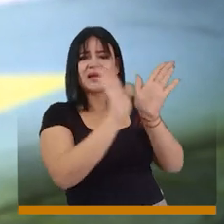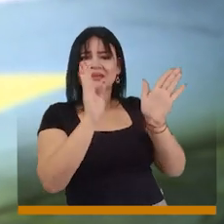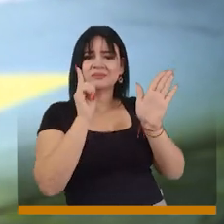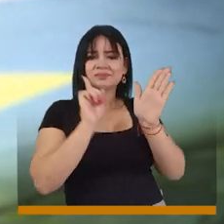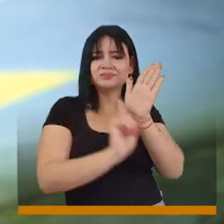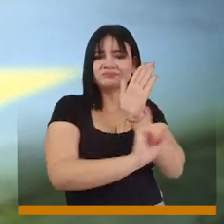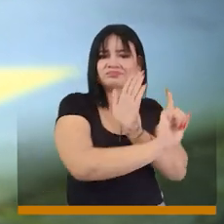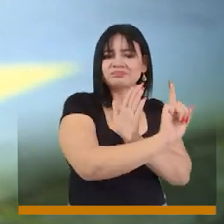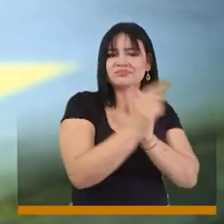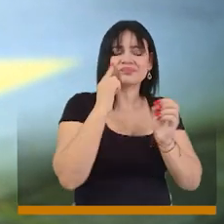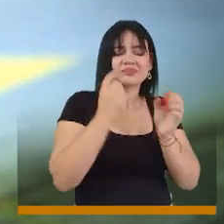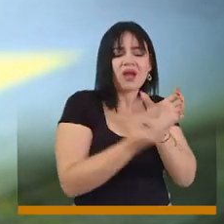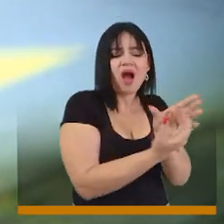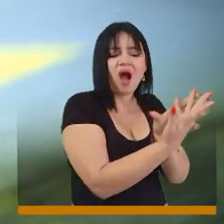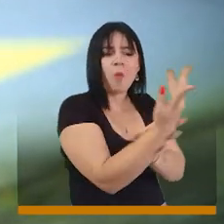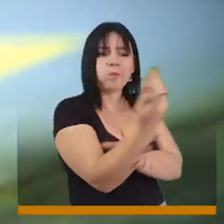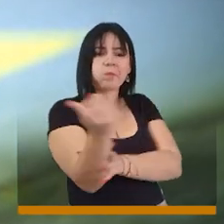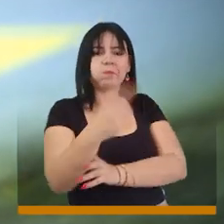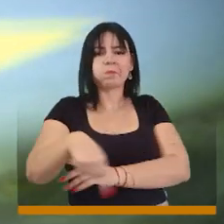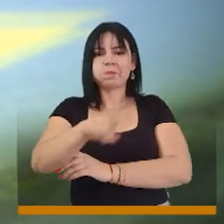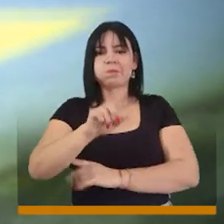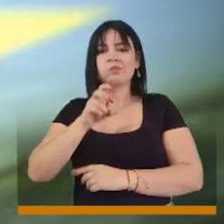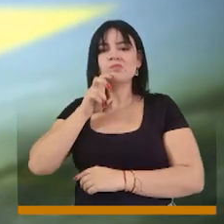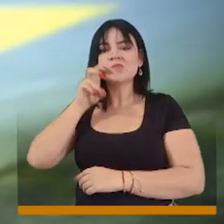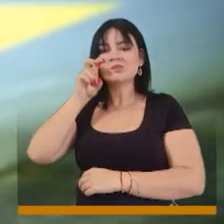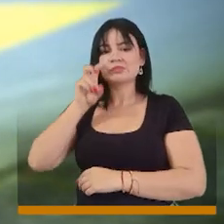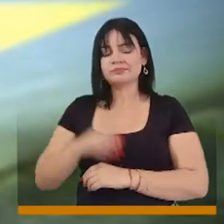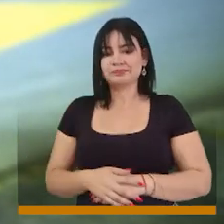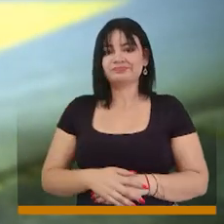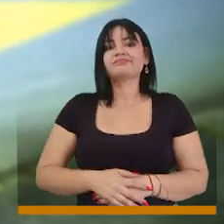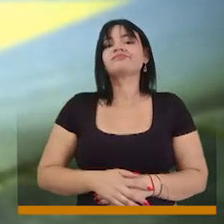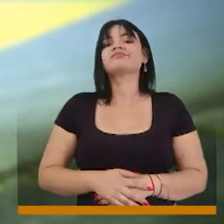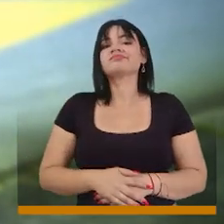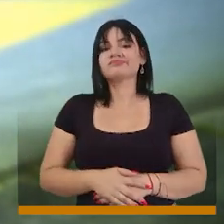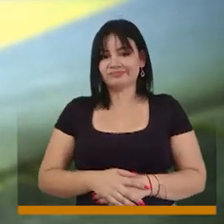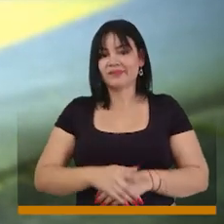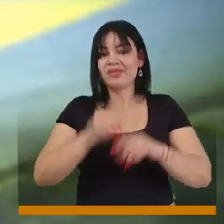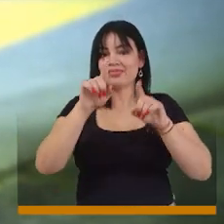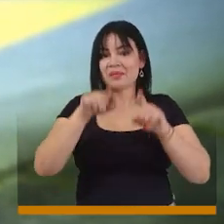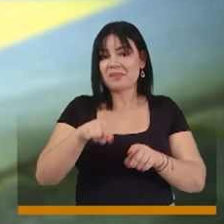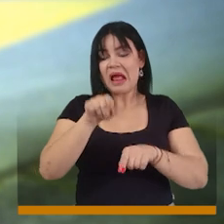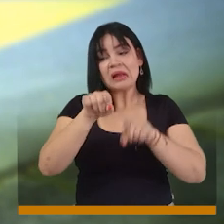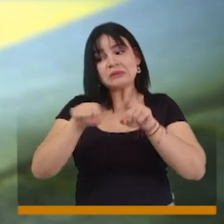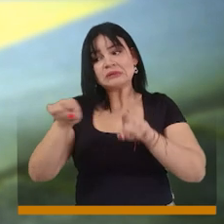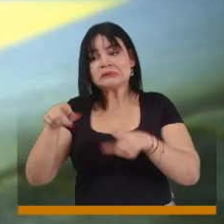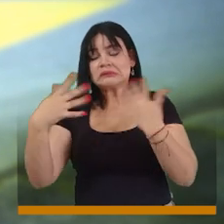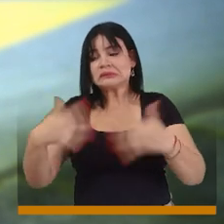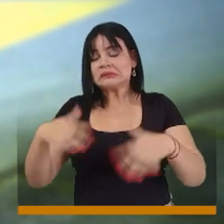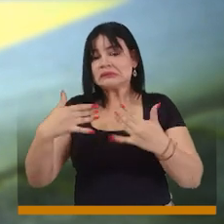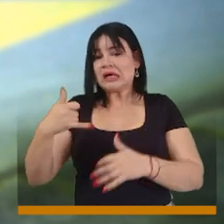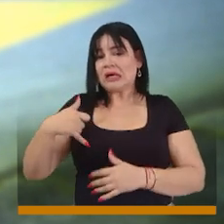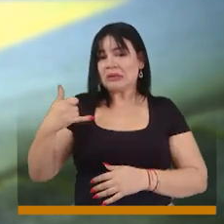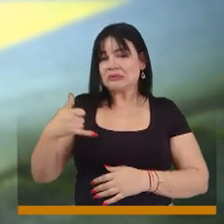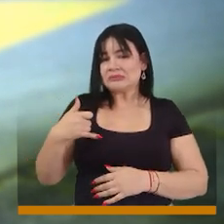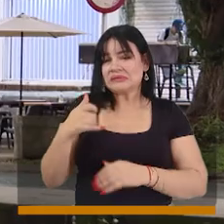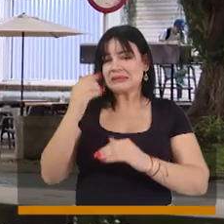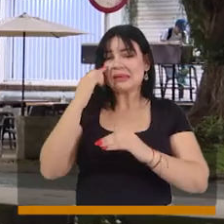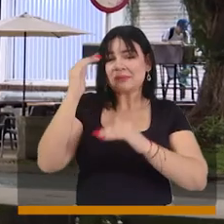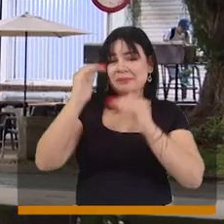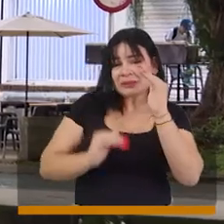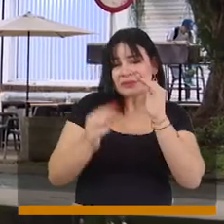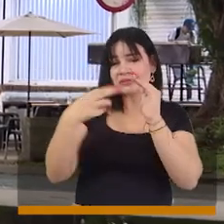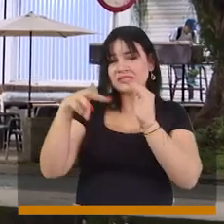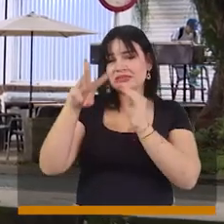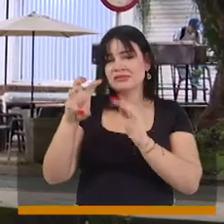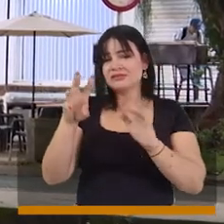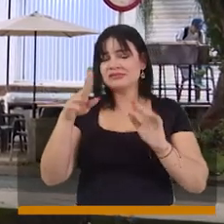edificios y en los antejardines que tiene este barrio. Existen también algunos menores de edad que tienen que soportar esta